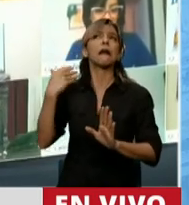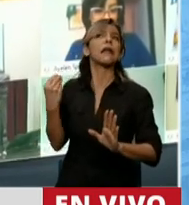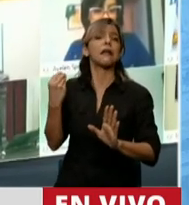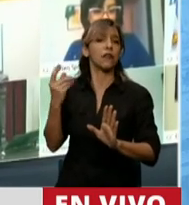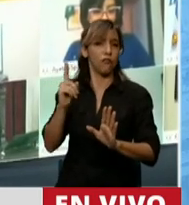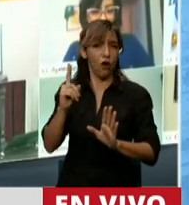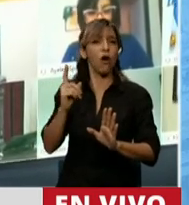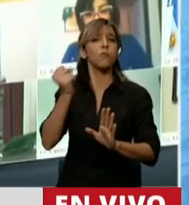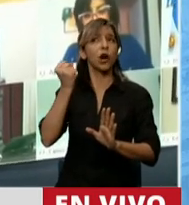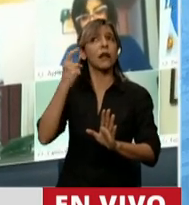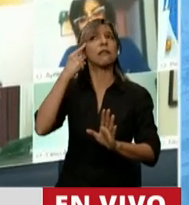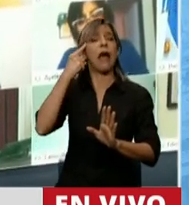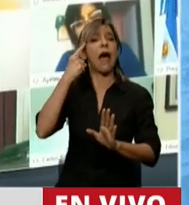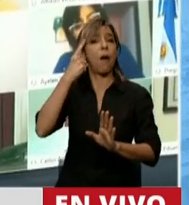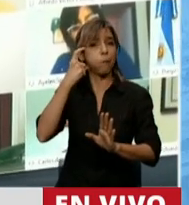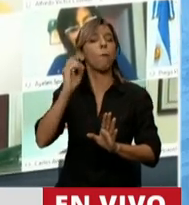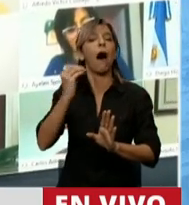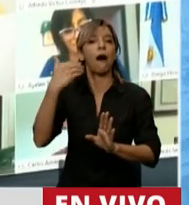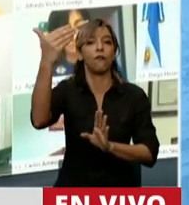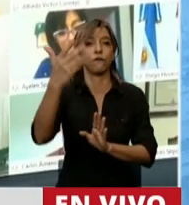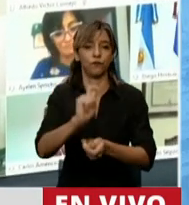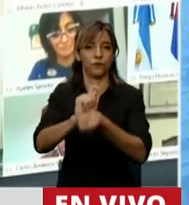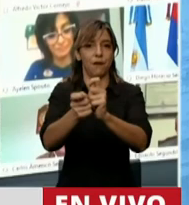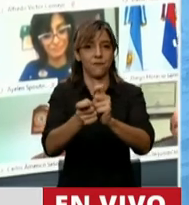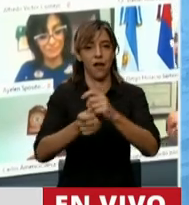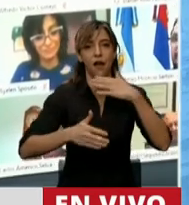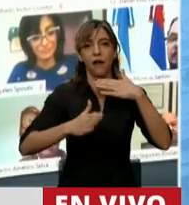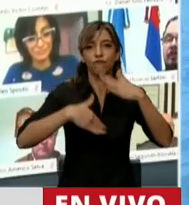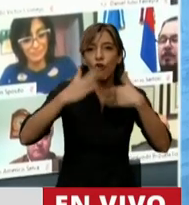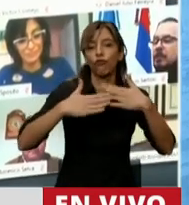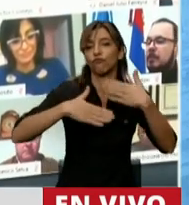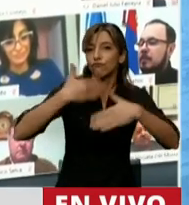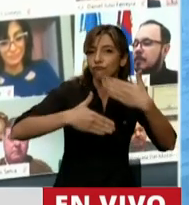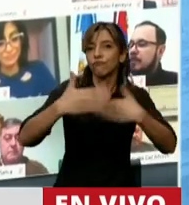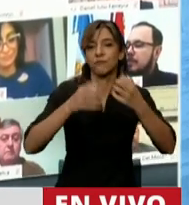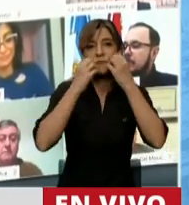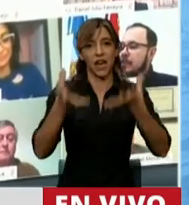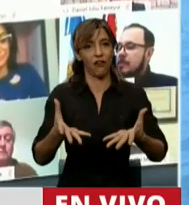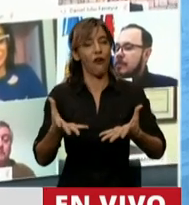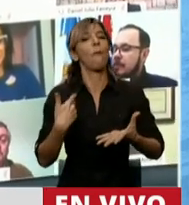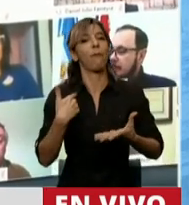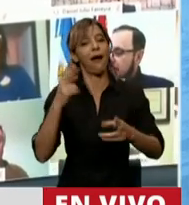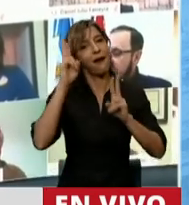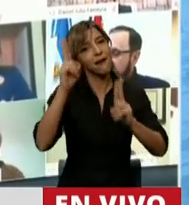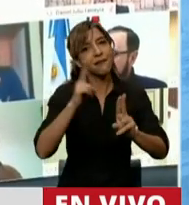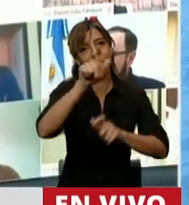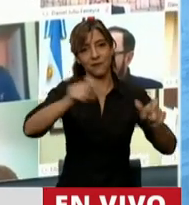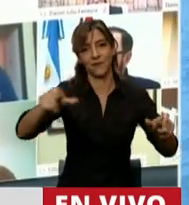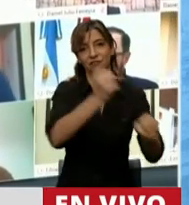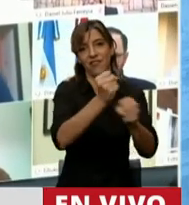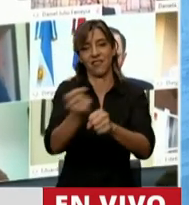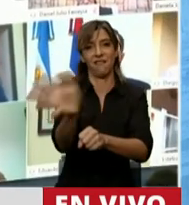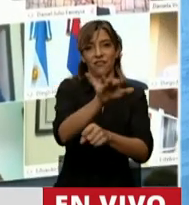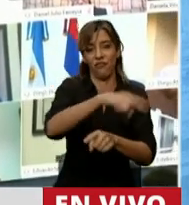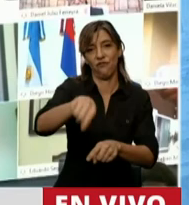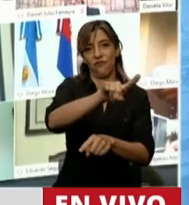el futuro. Construyamos respetando a los más débiles, a los trabajadores, que es lo que está haciendo claramente este